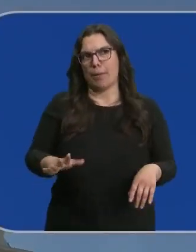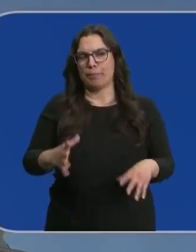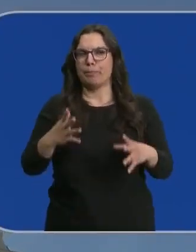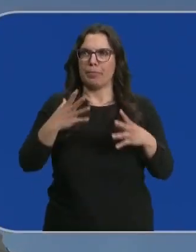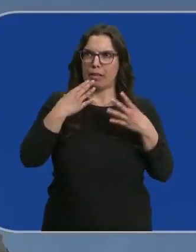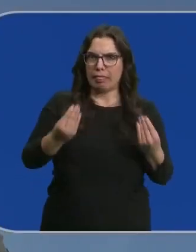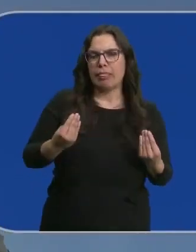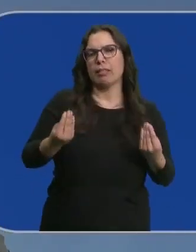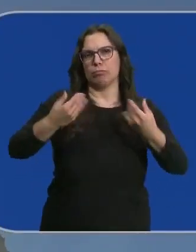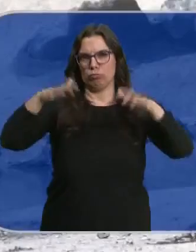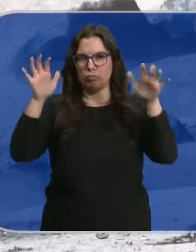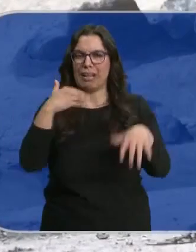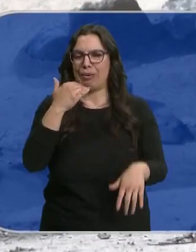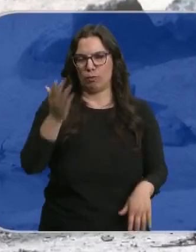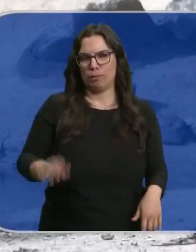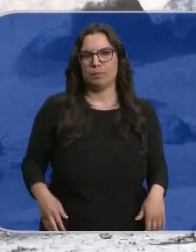más húmedo.